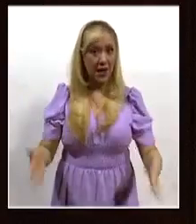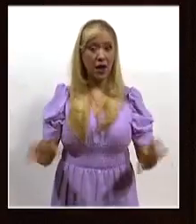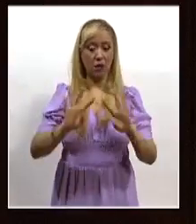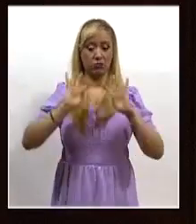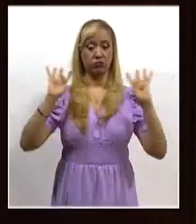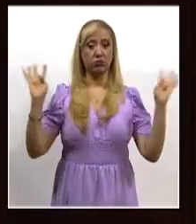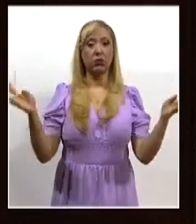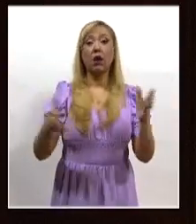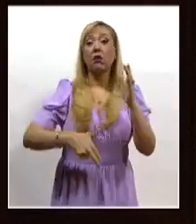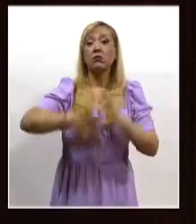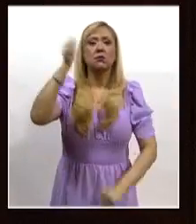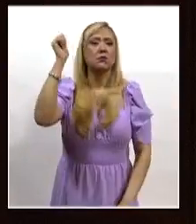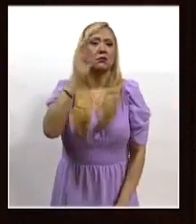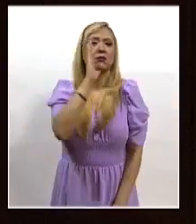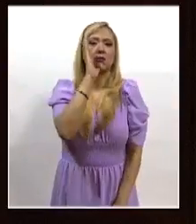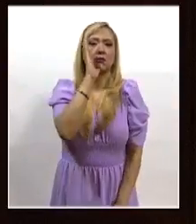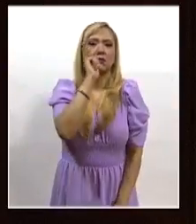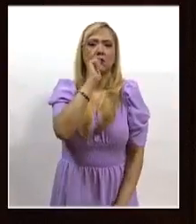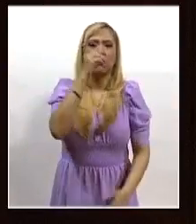integrado.